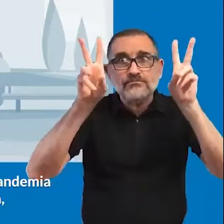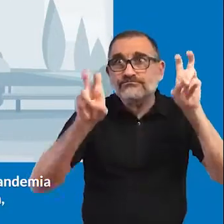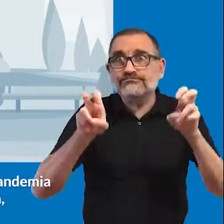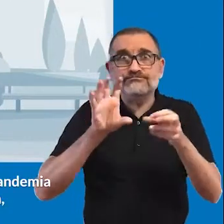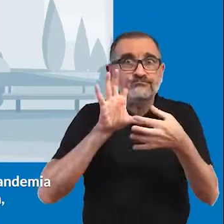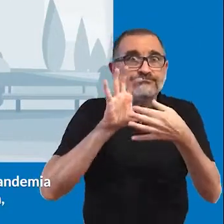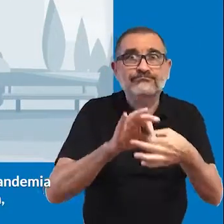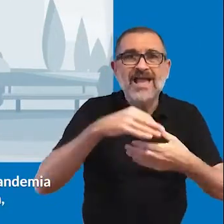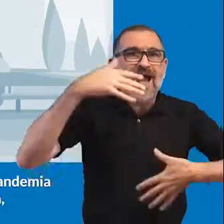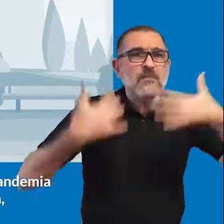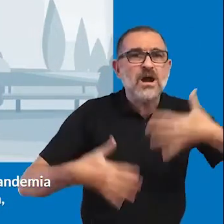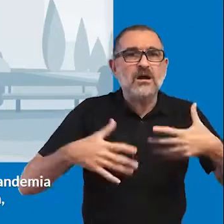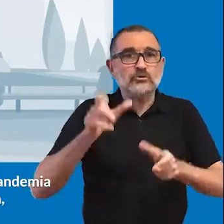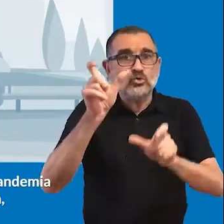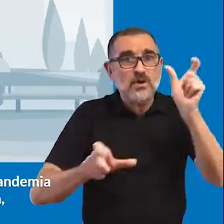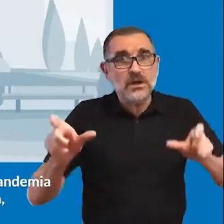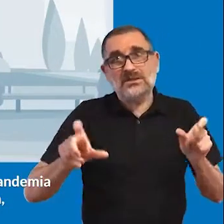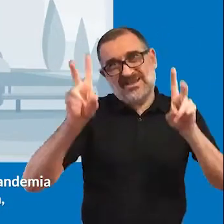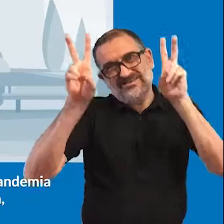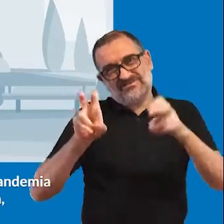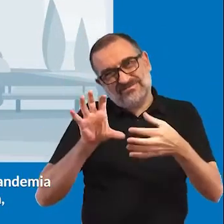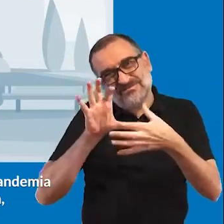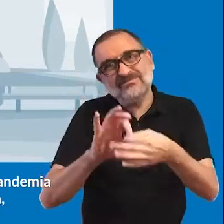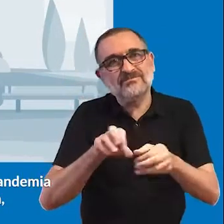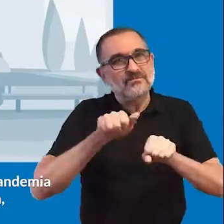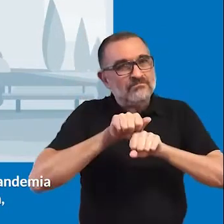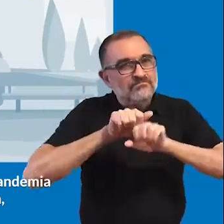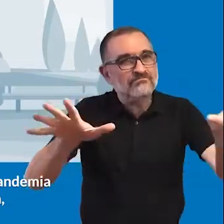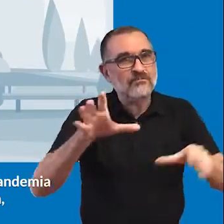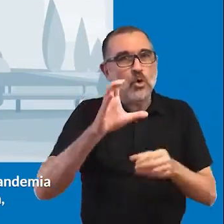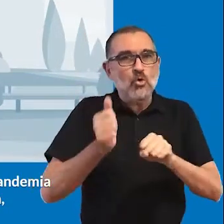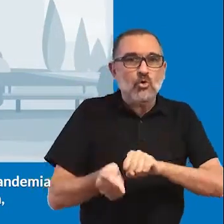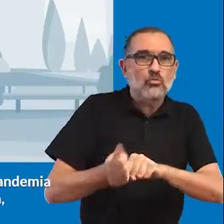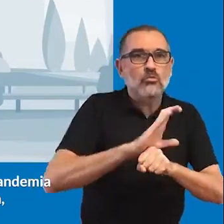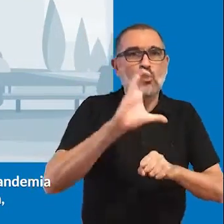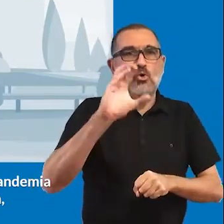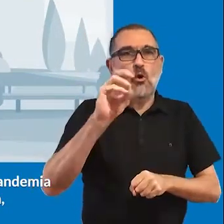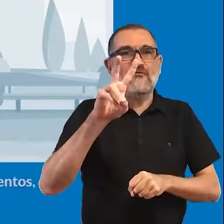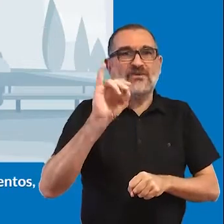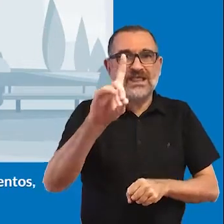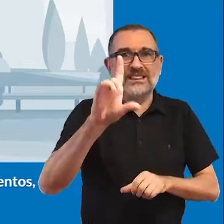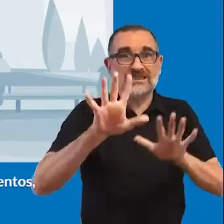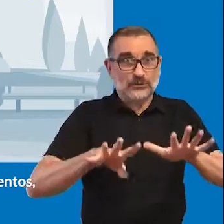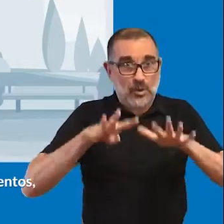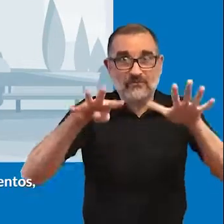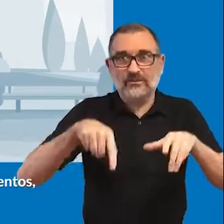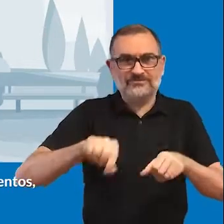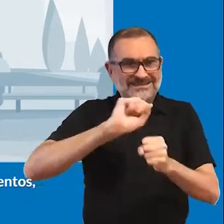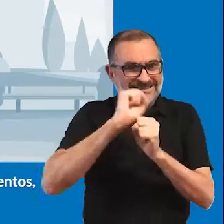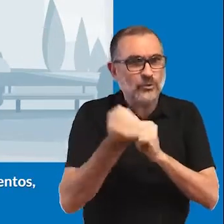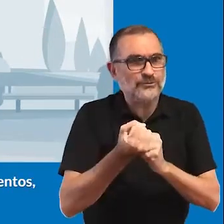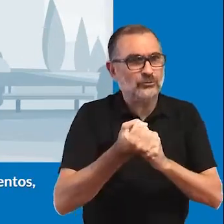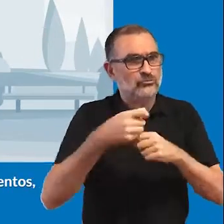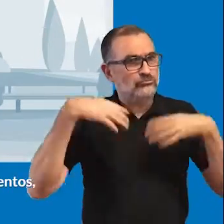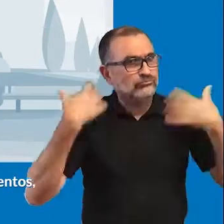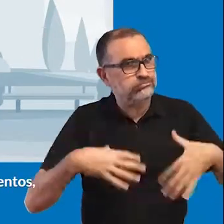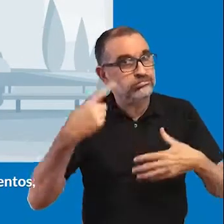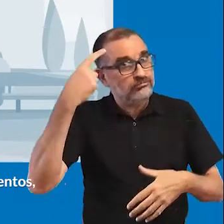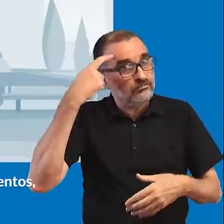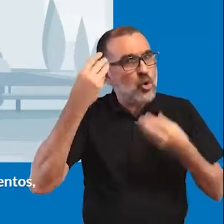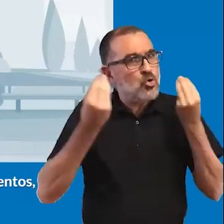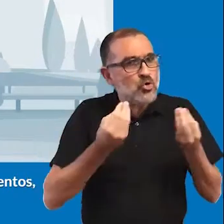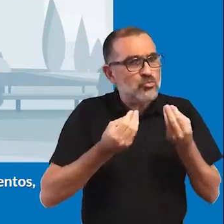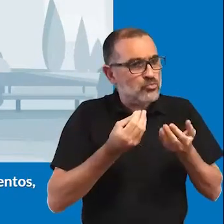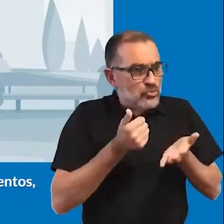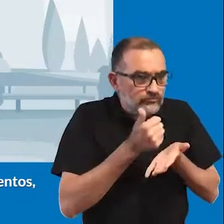emergencia humanitaria, como la pandemia COVID-19 o por condición de desplazada, debes considerar que puede utilizar